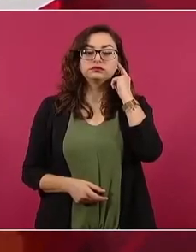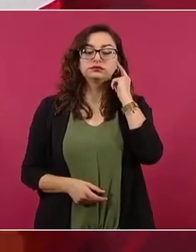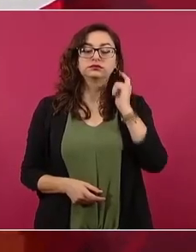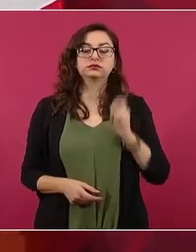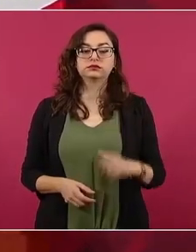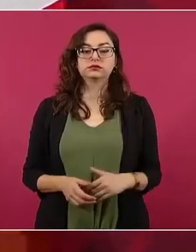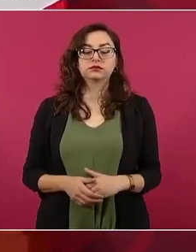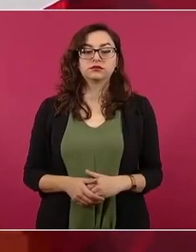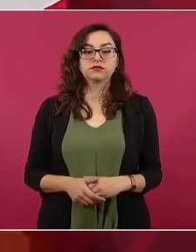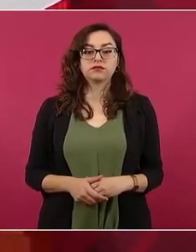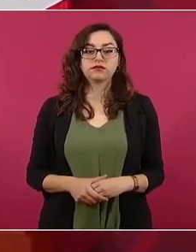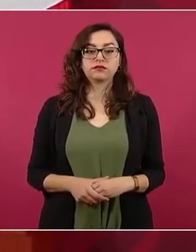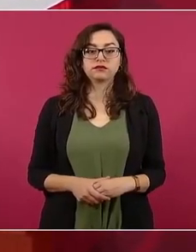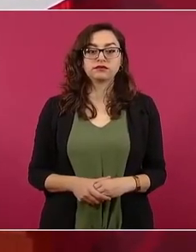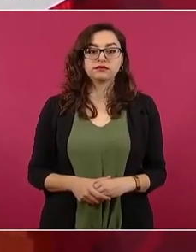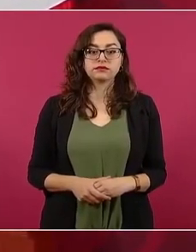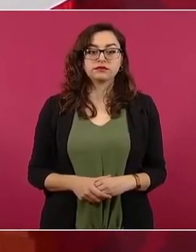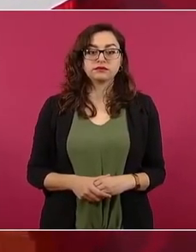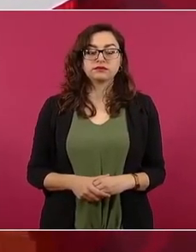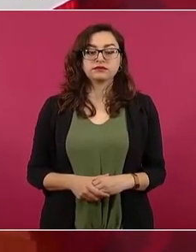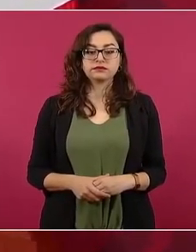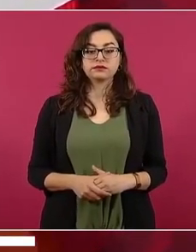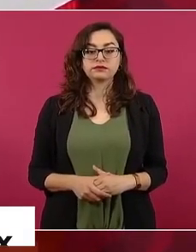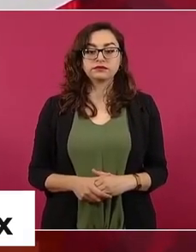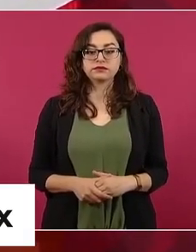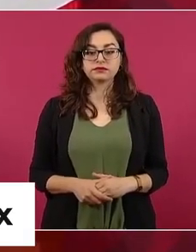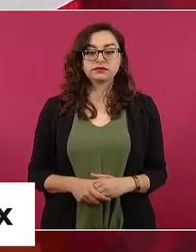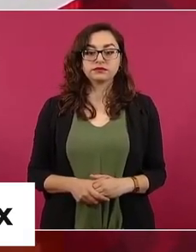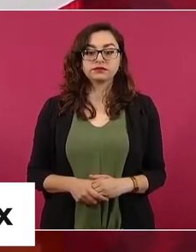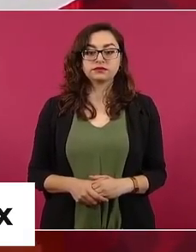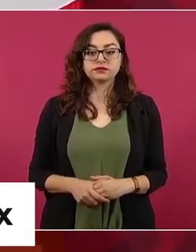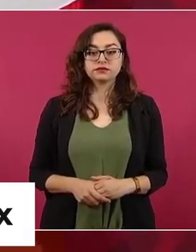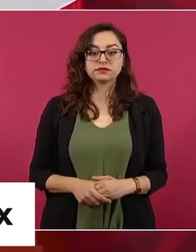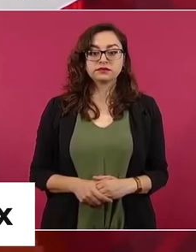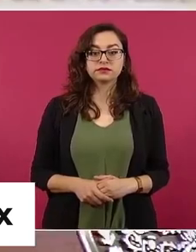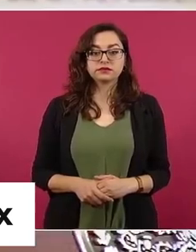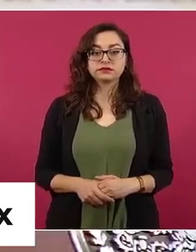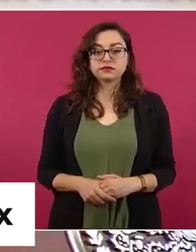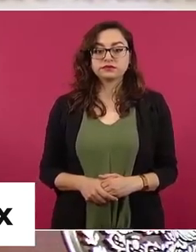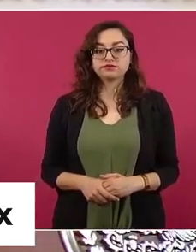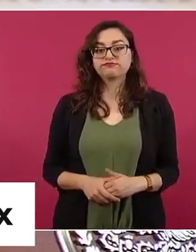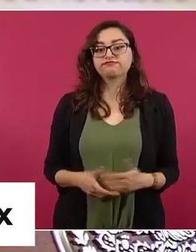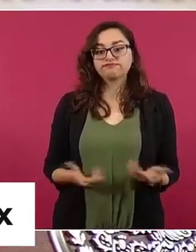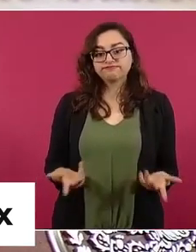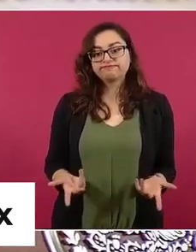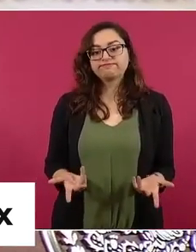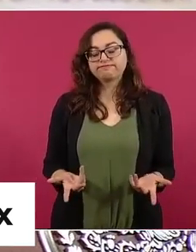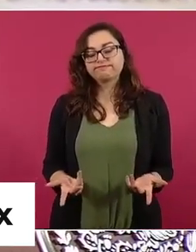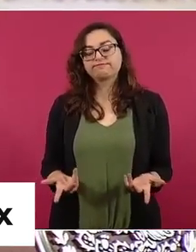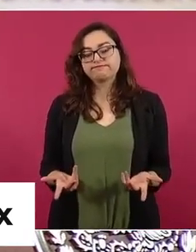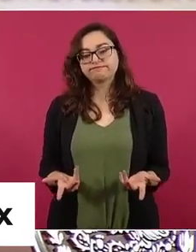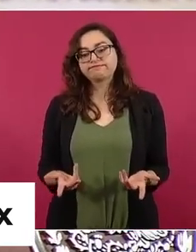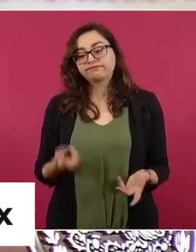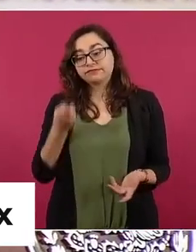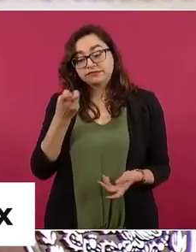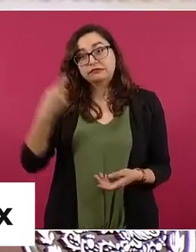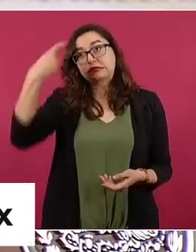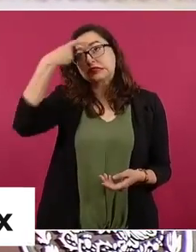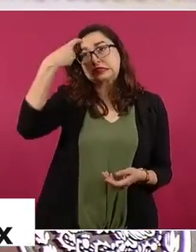Pero es un proceso de concientización que tiene que continuar